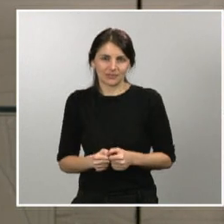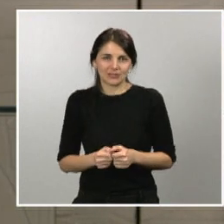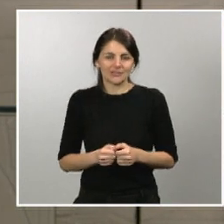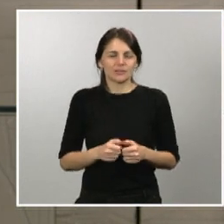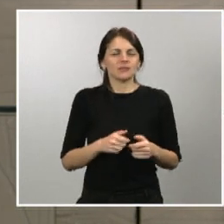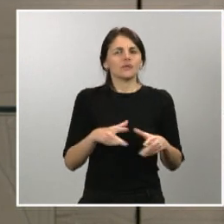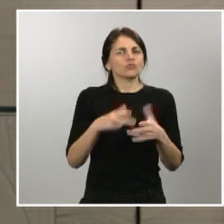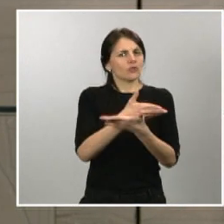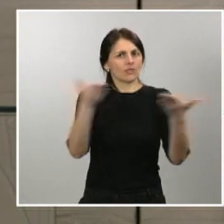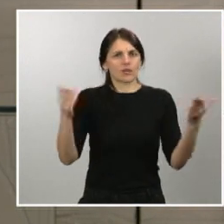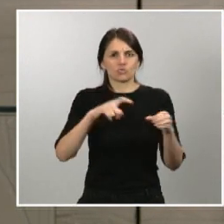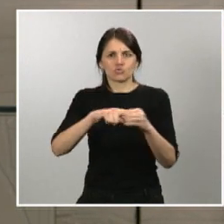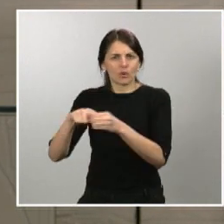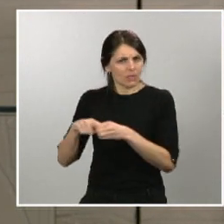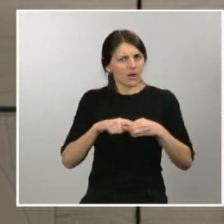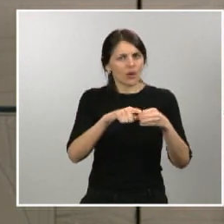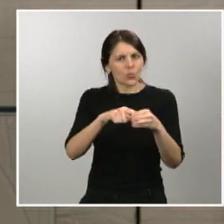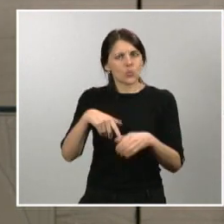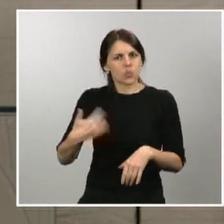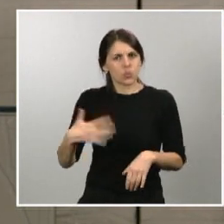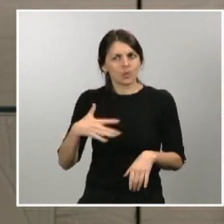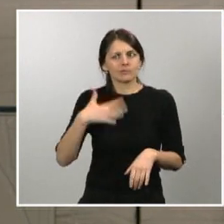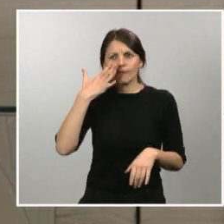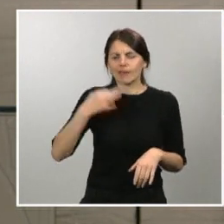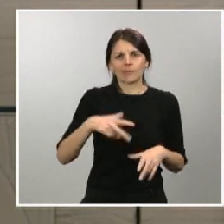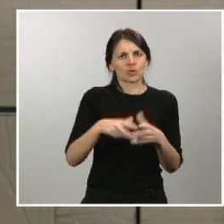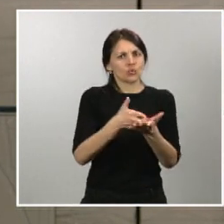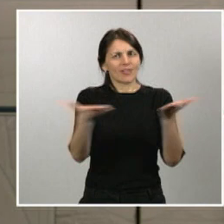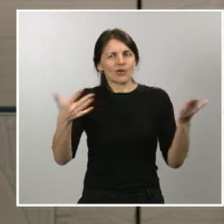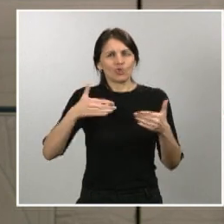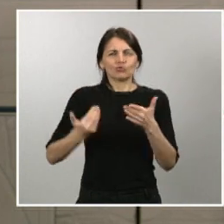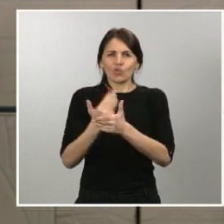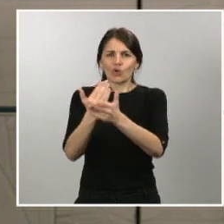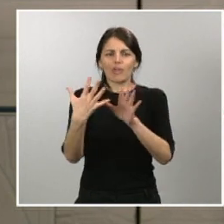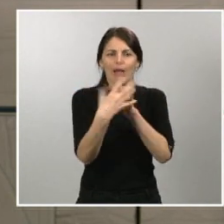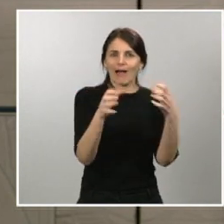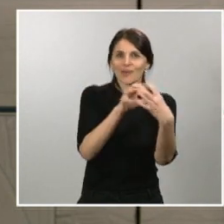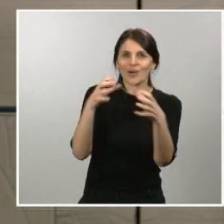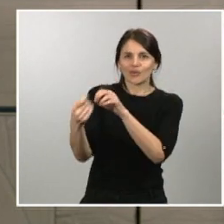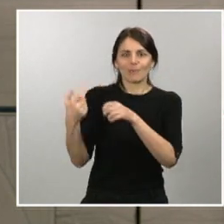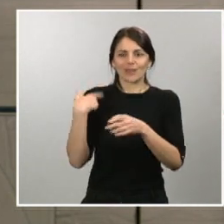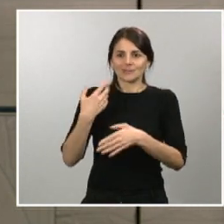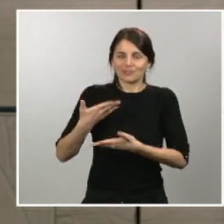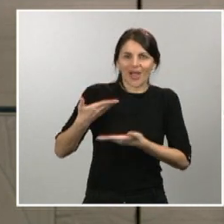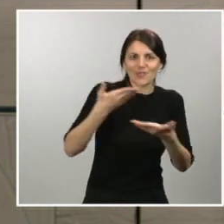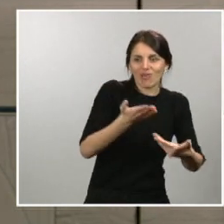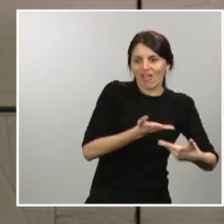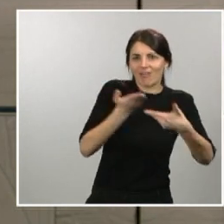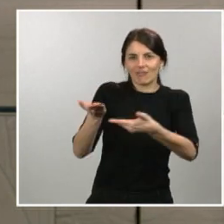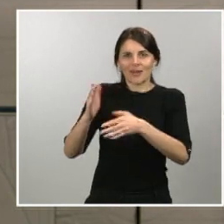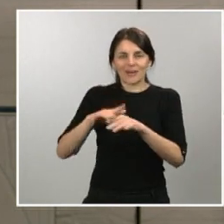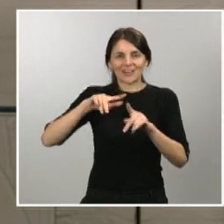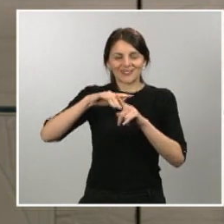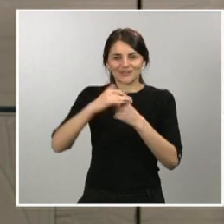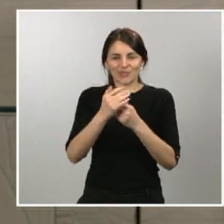ciudadanos llegan a acuerdos todos los días. Se ayudan mutuamente para poder capear esta situación. Pero desde el